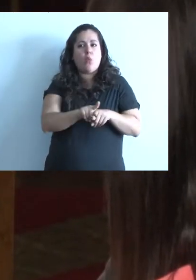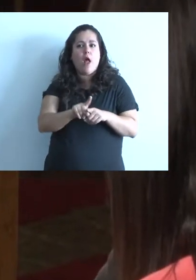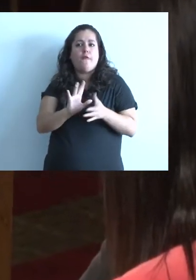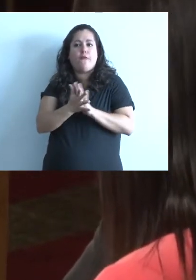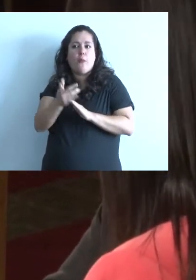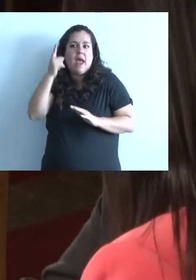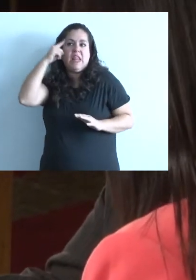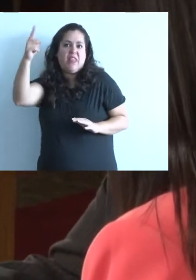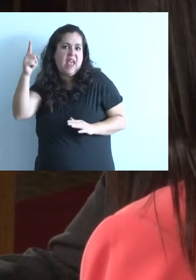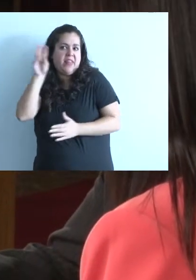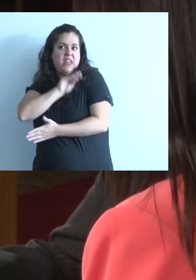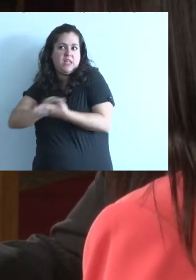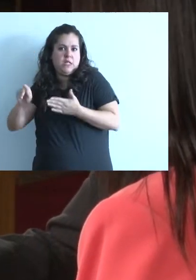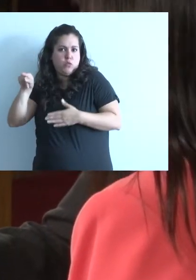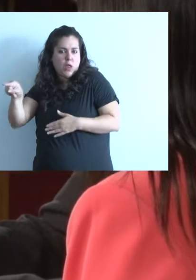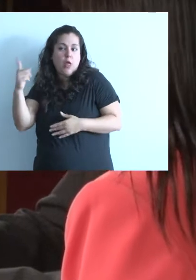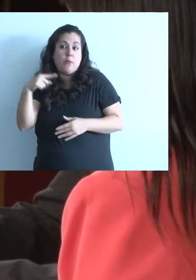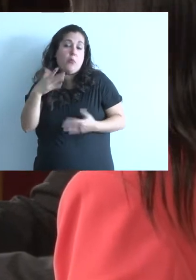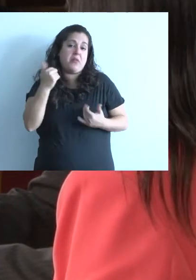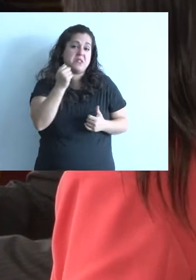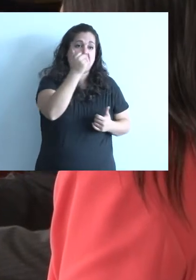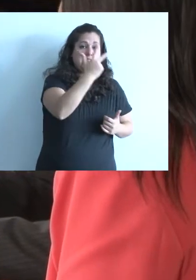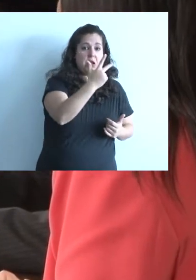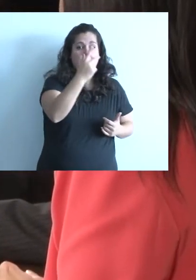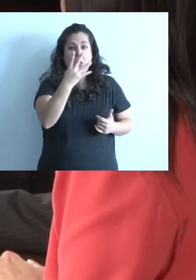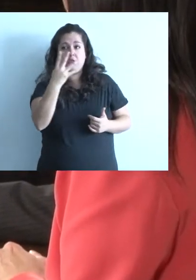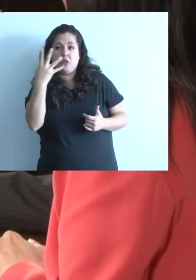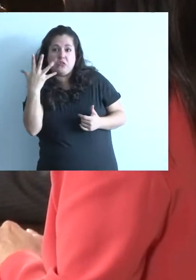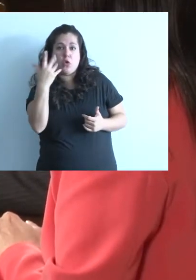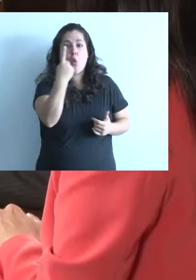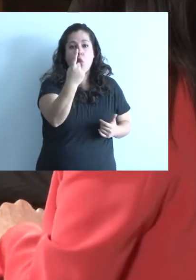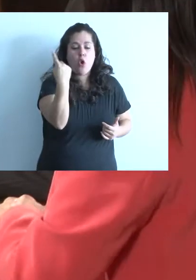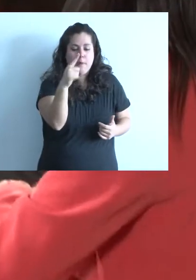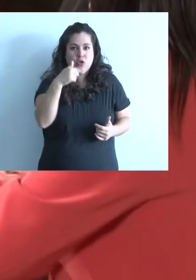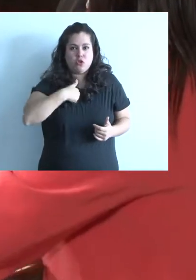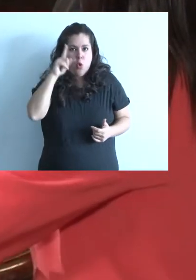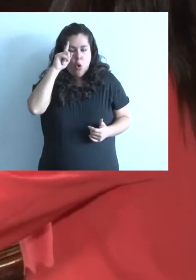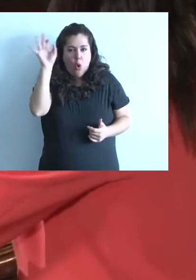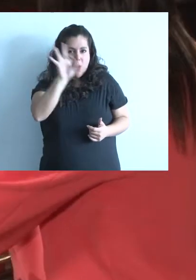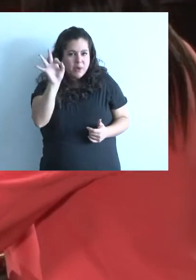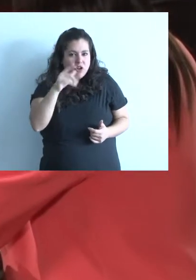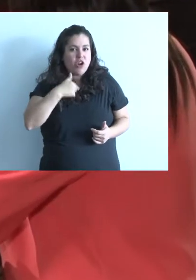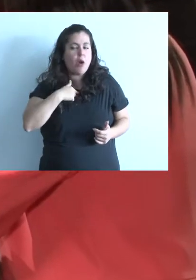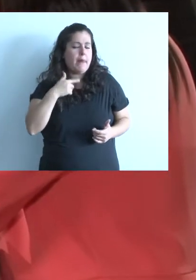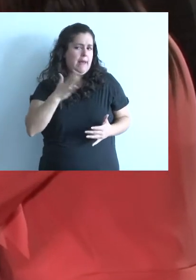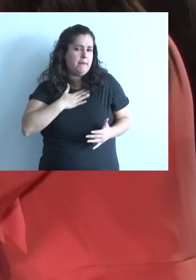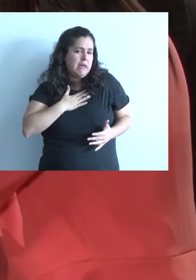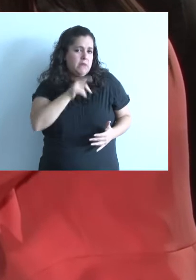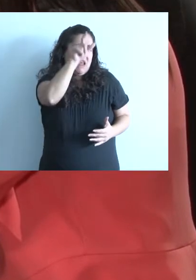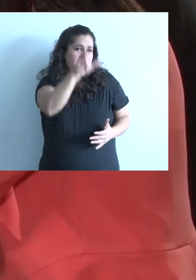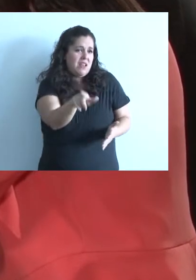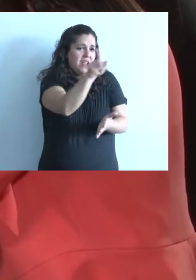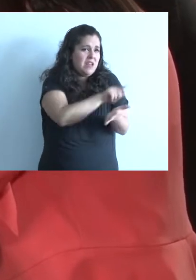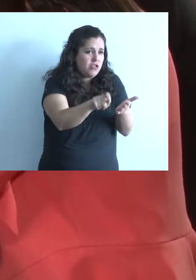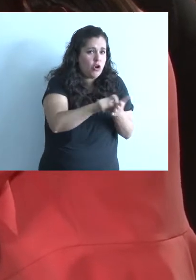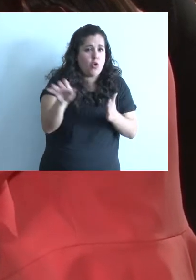del legislador, porque podrían ser dos, tres, cuatro, cinco o una. En mi opinión, creo que los escritores